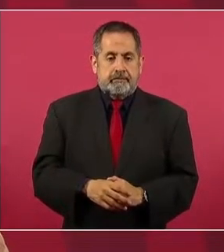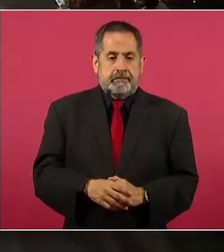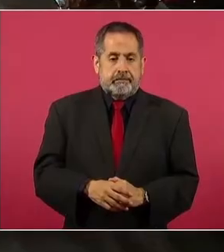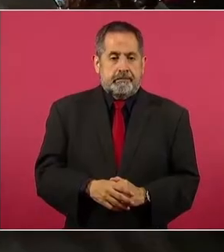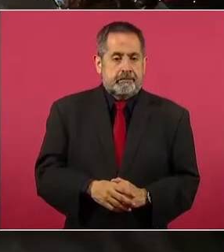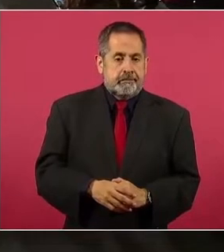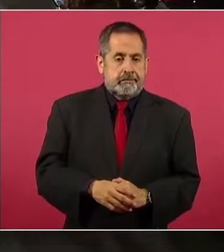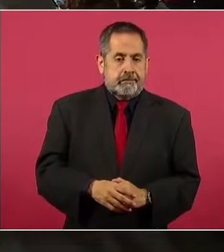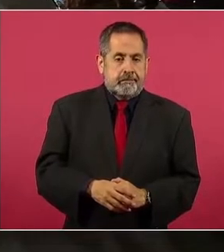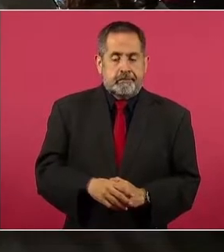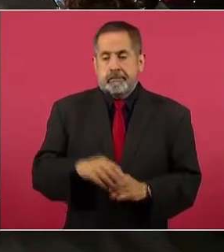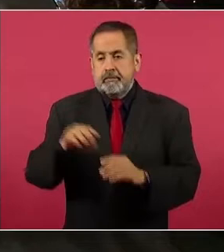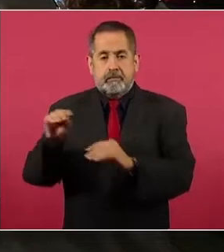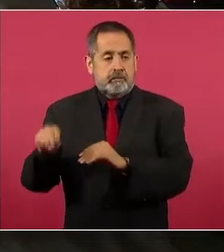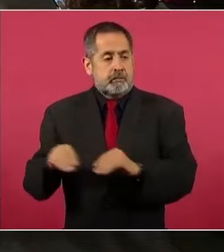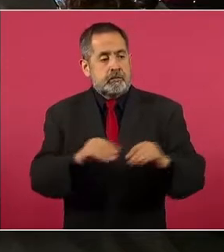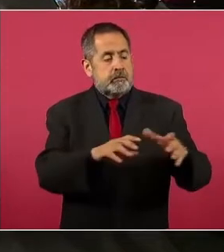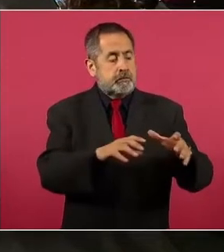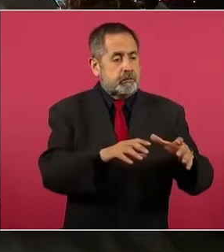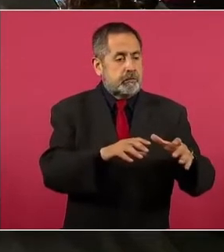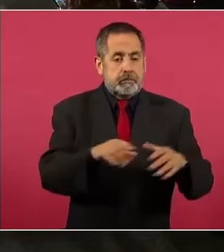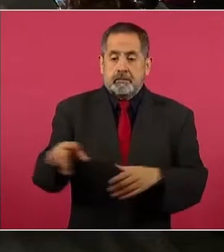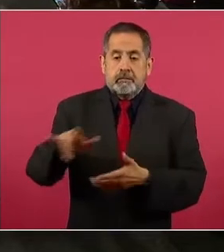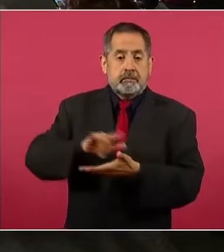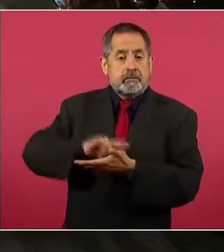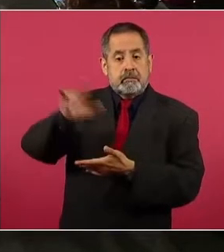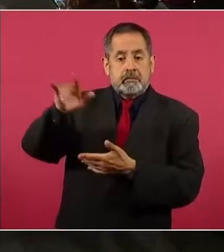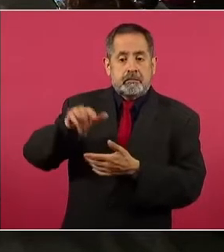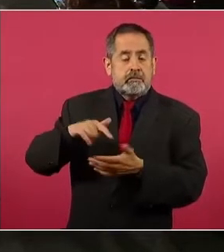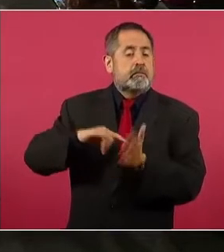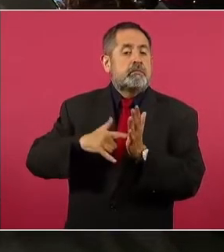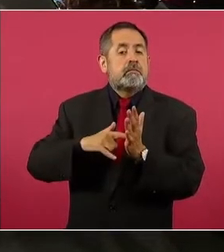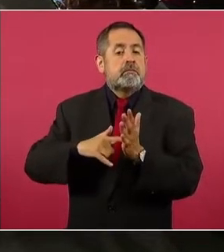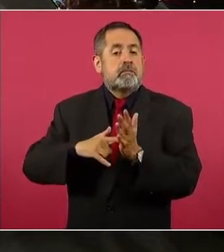Y terminó saliendo el avión a las doce de la noche.